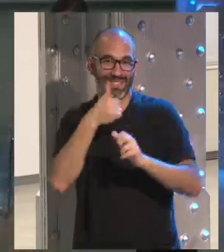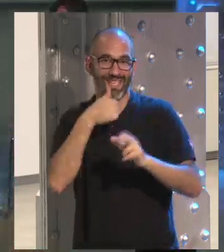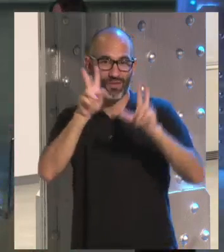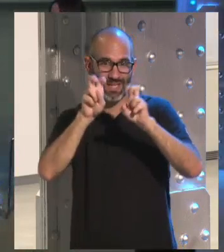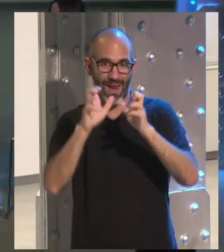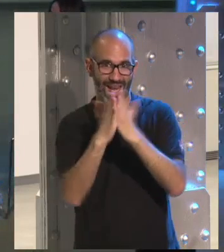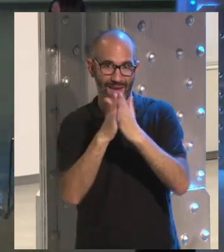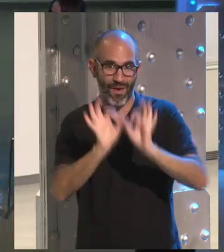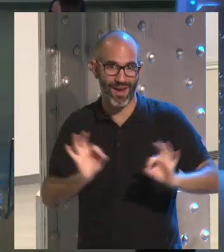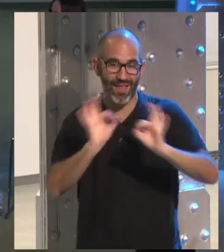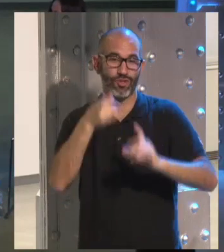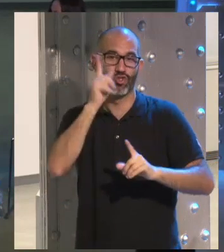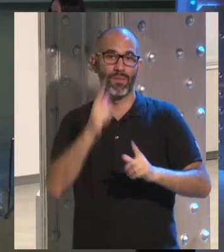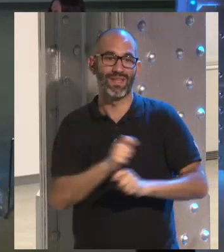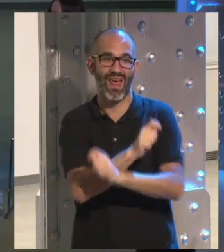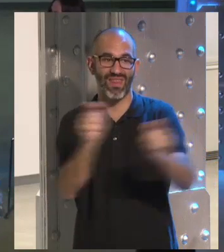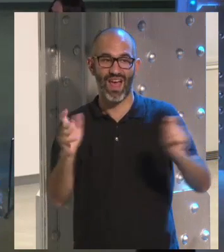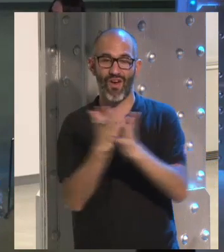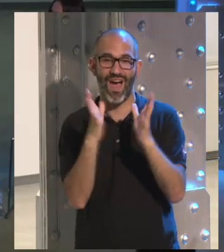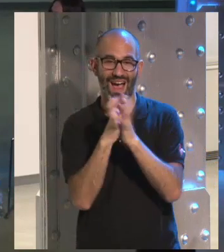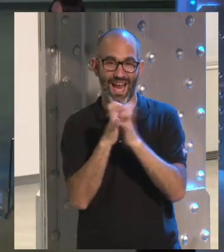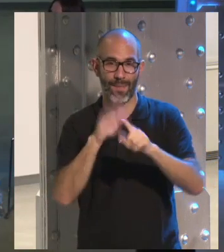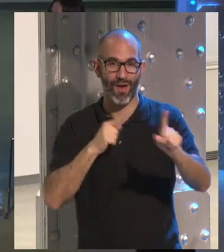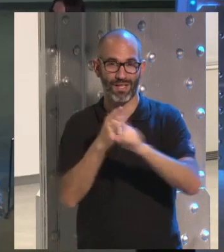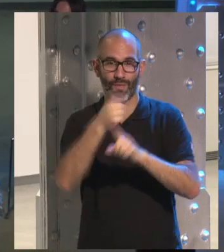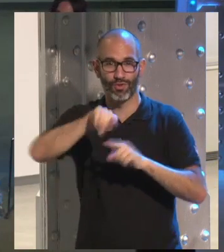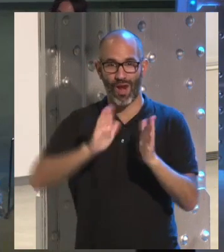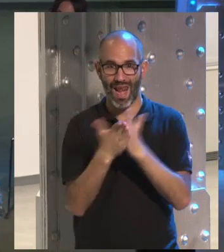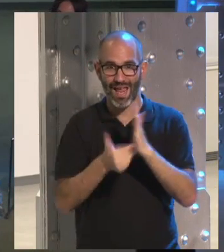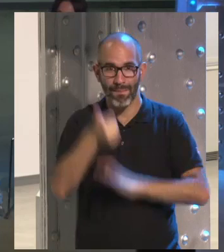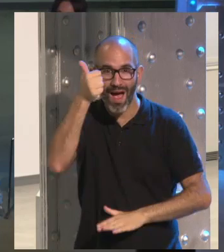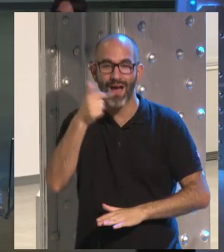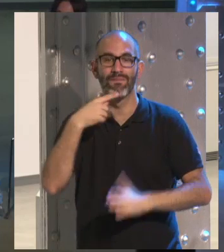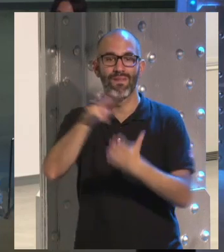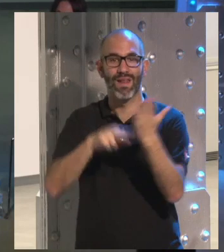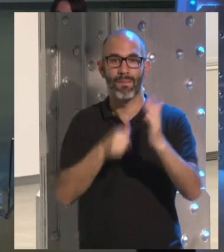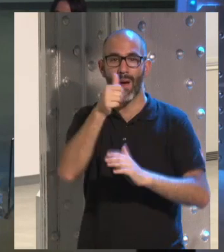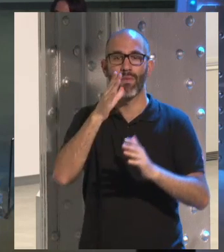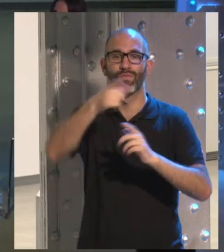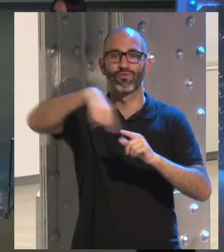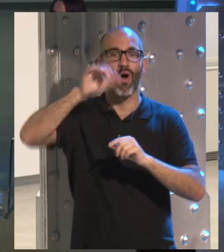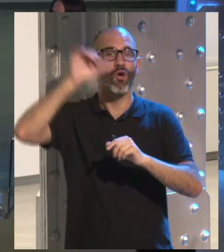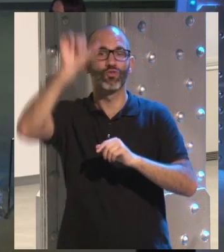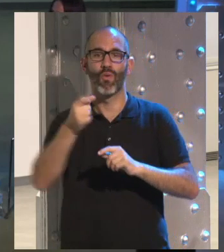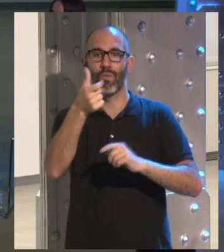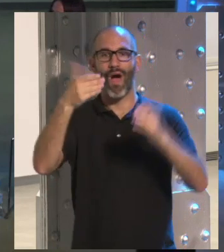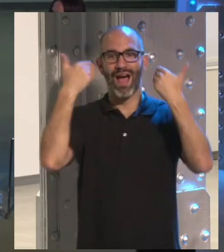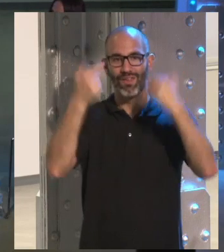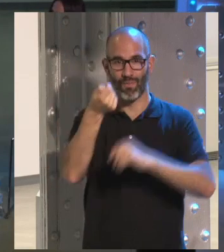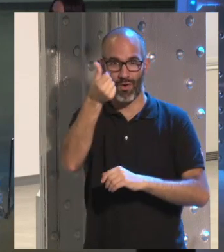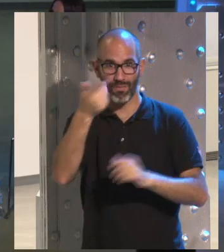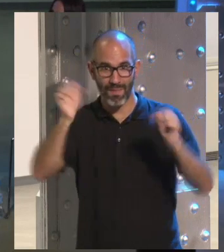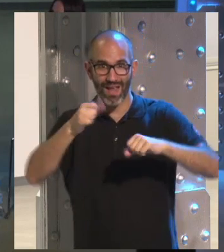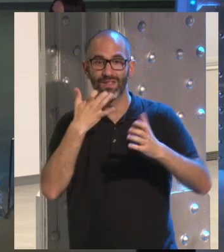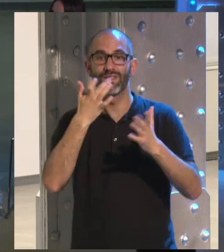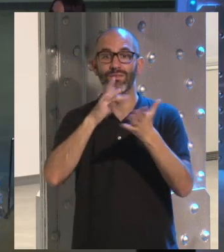Simplemente dejaros con las ganas de al menos leerlo, o al menos, bueno, pues escucharnos con un poquito de atención ahora, y